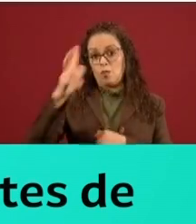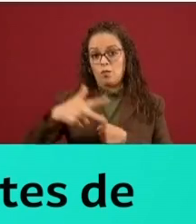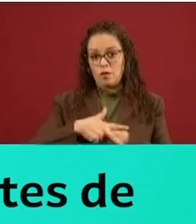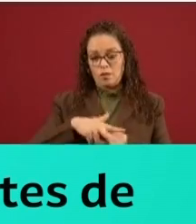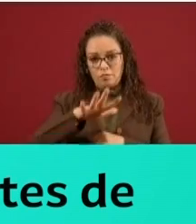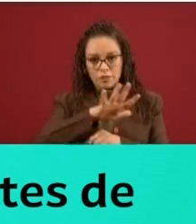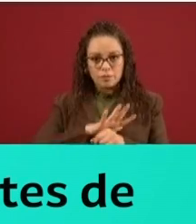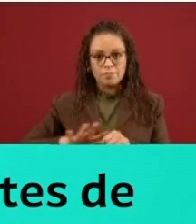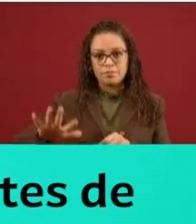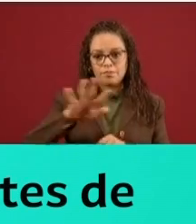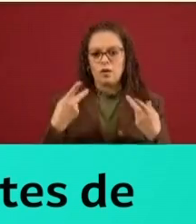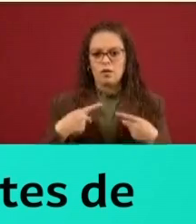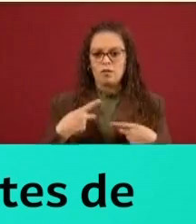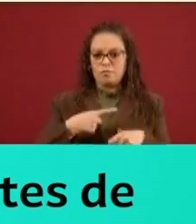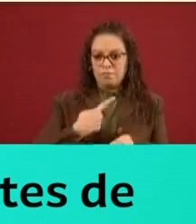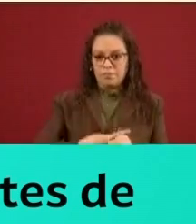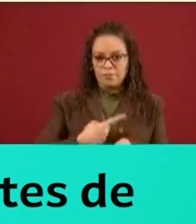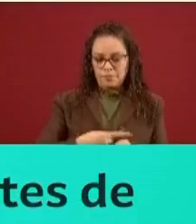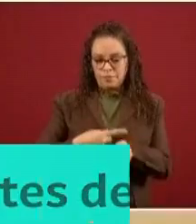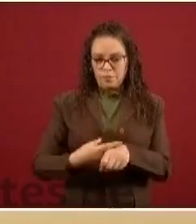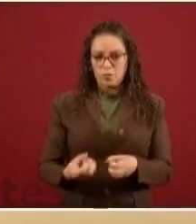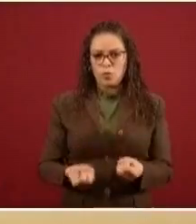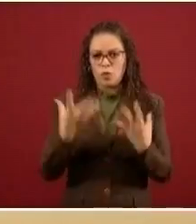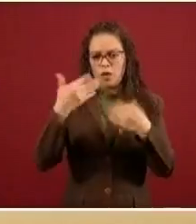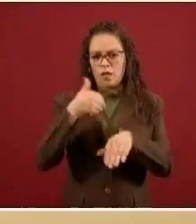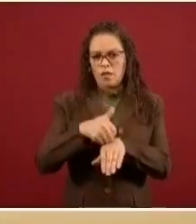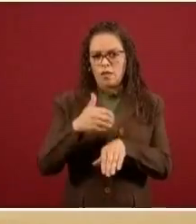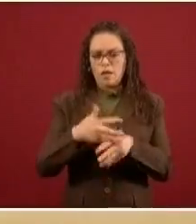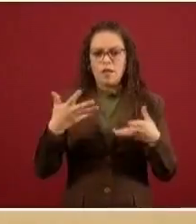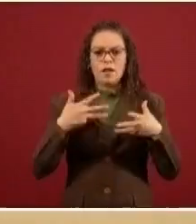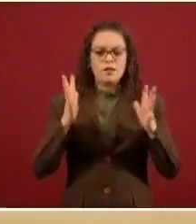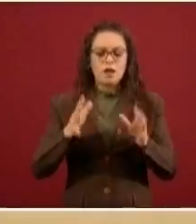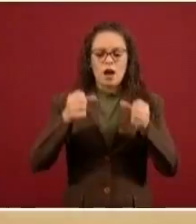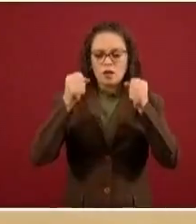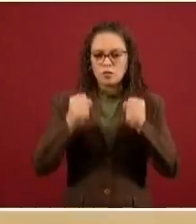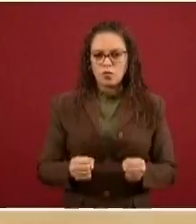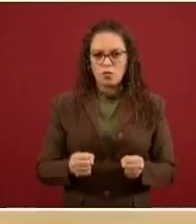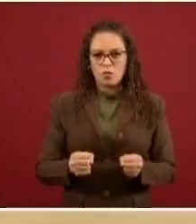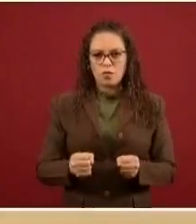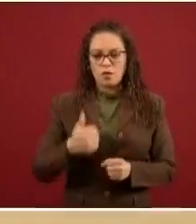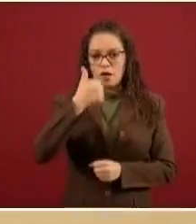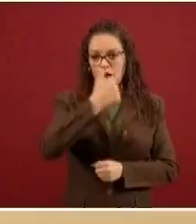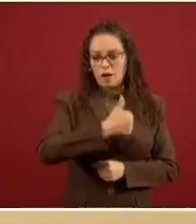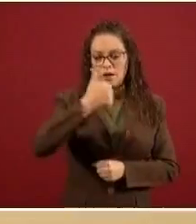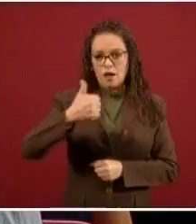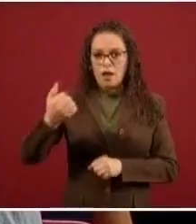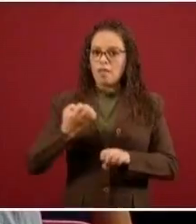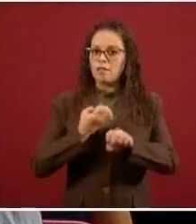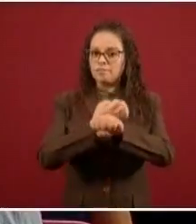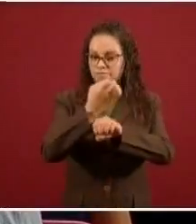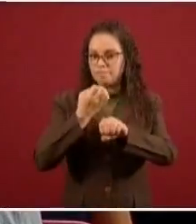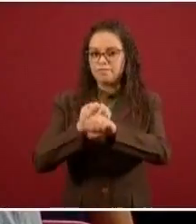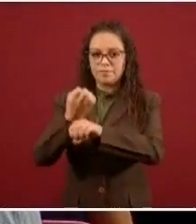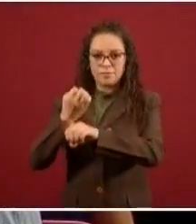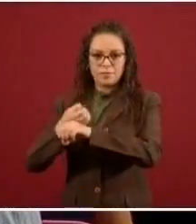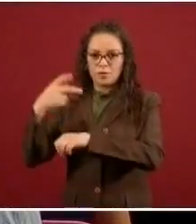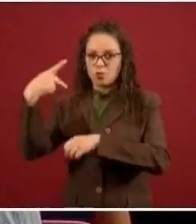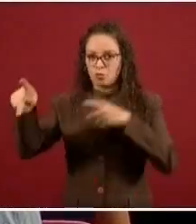Secretaría de Salud Federal. El director de Epidemiología, José Luis Salomía, mencionó que los casos sospechosos suman 9